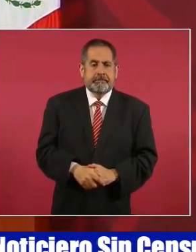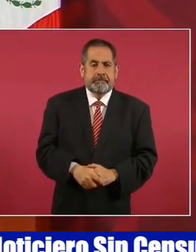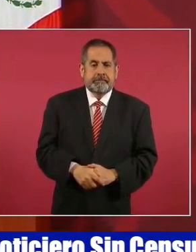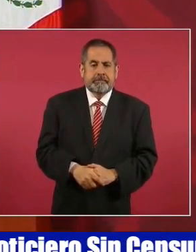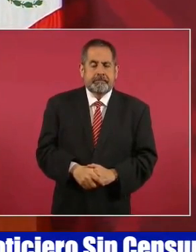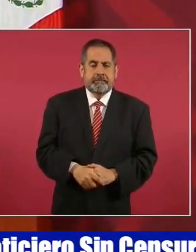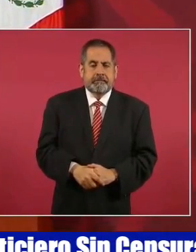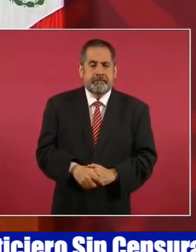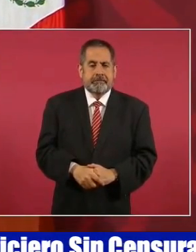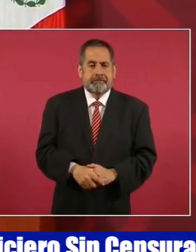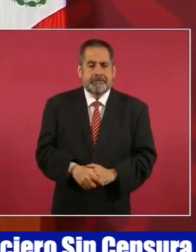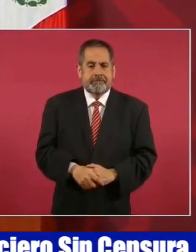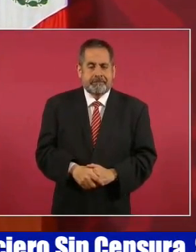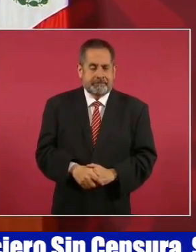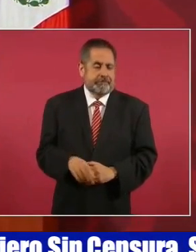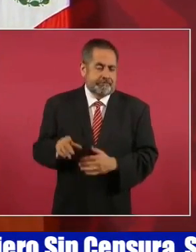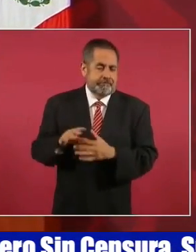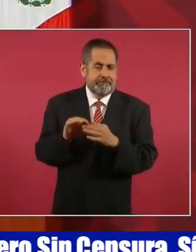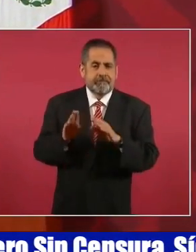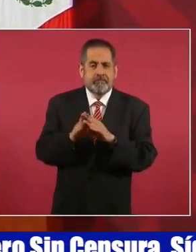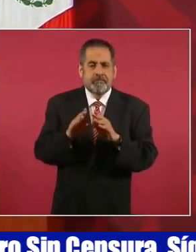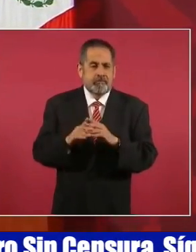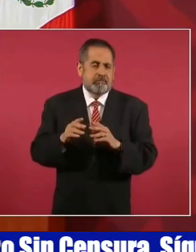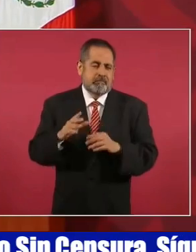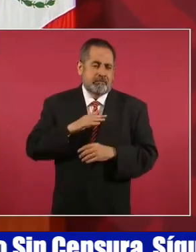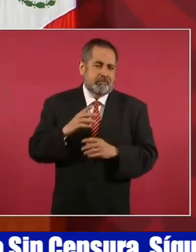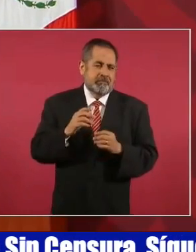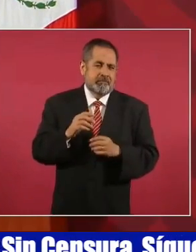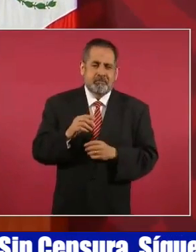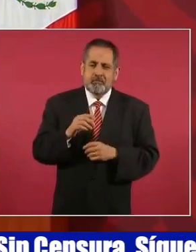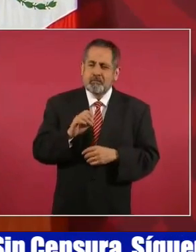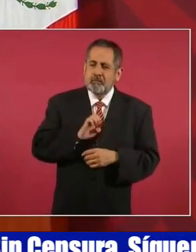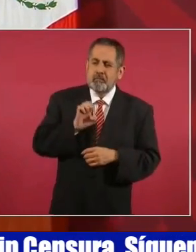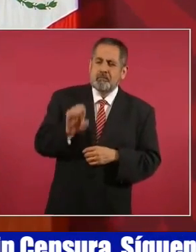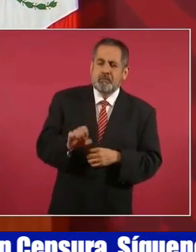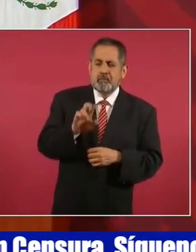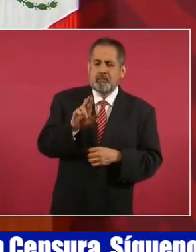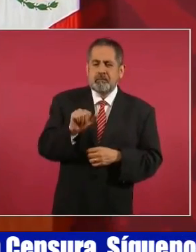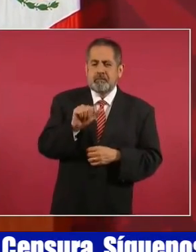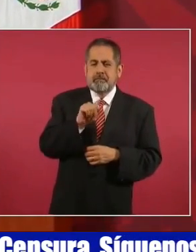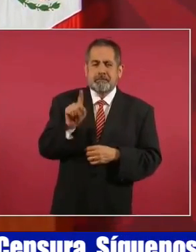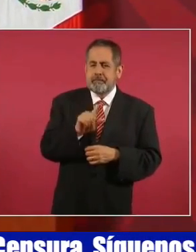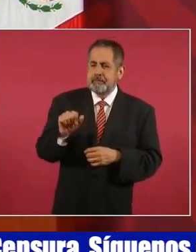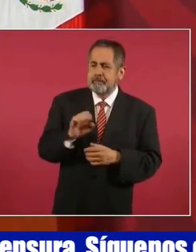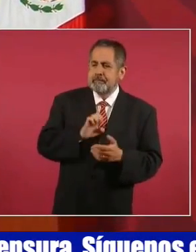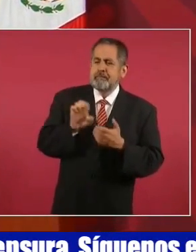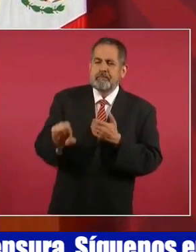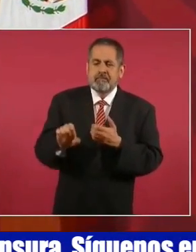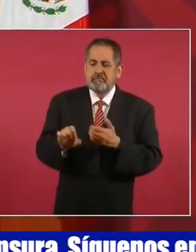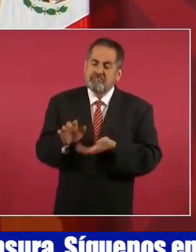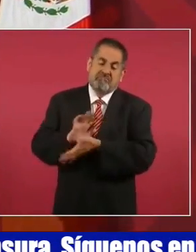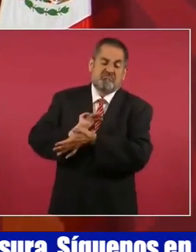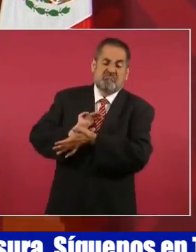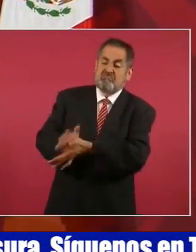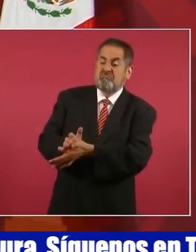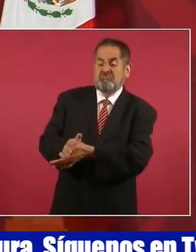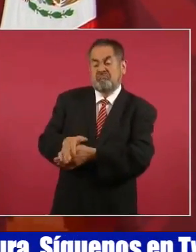utilizado el racismo para justificar la opresión